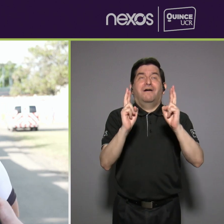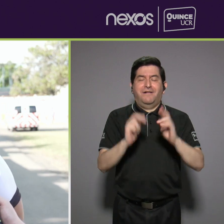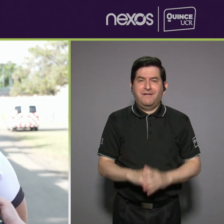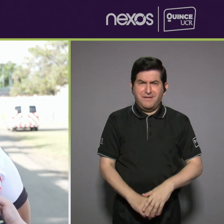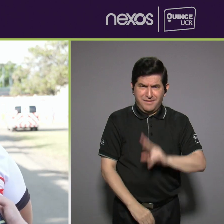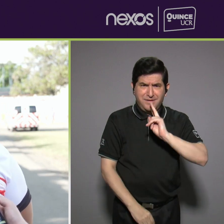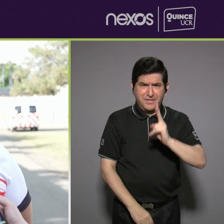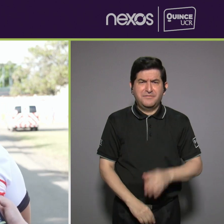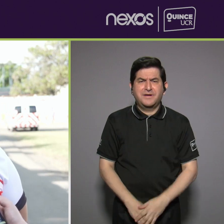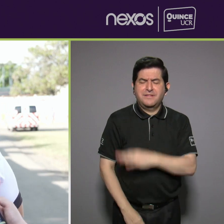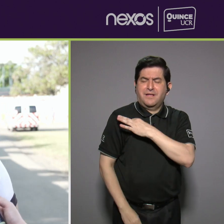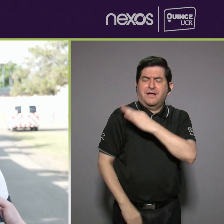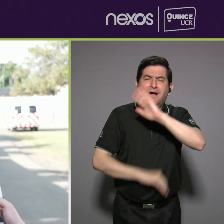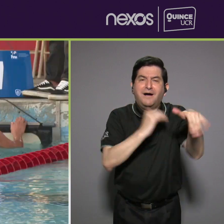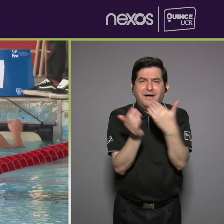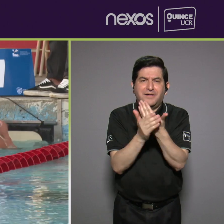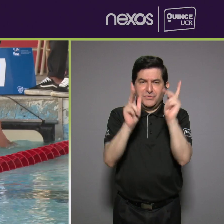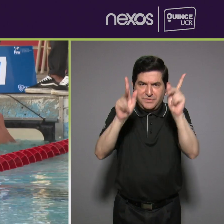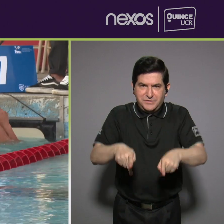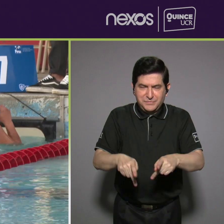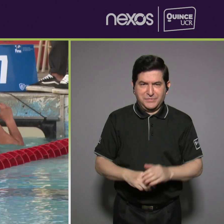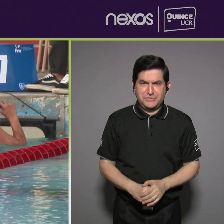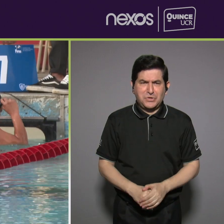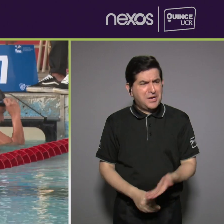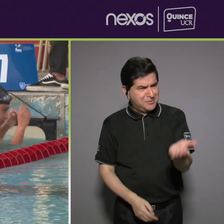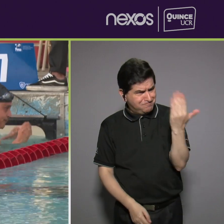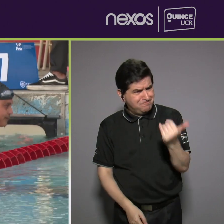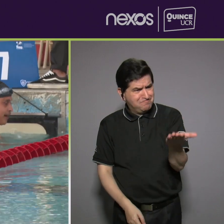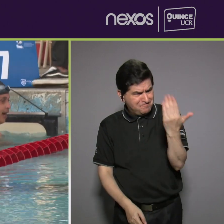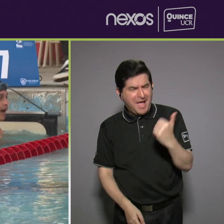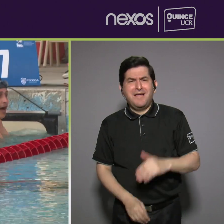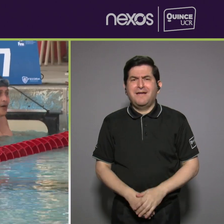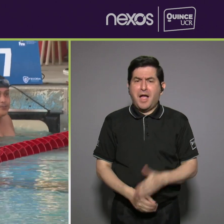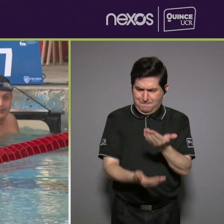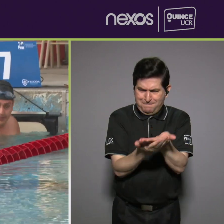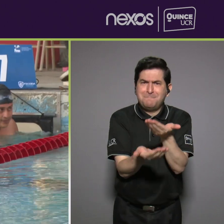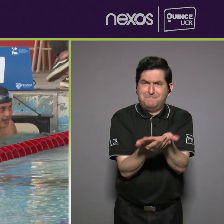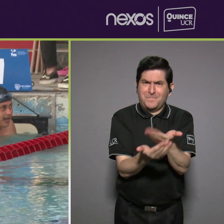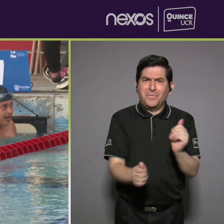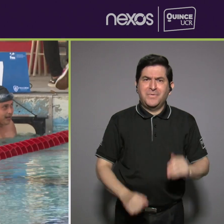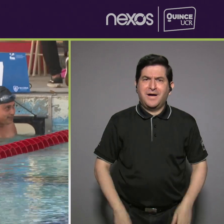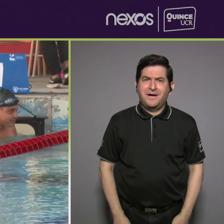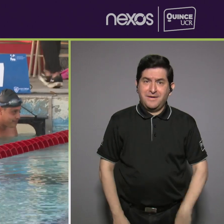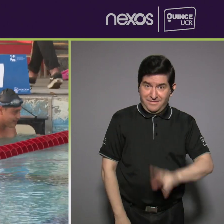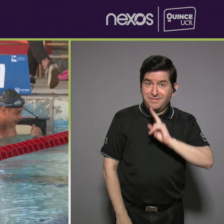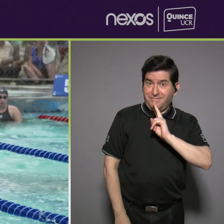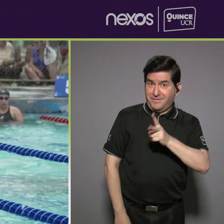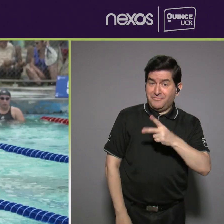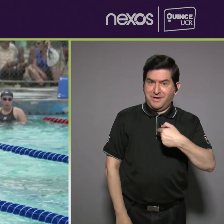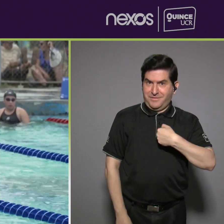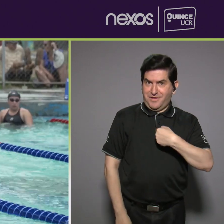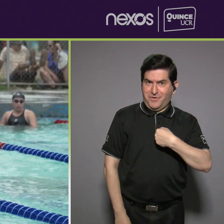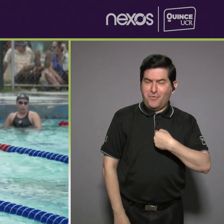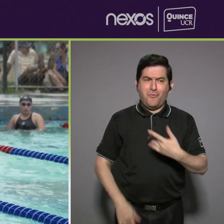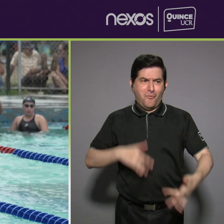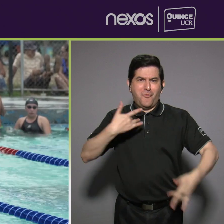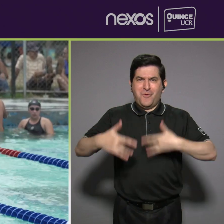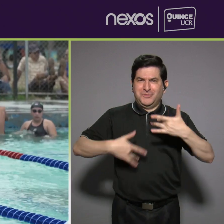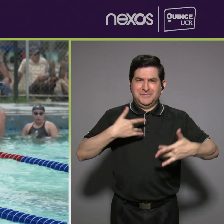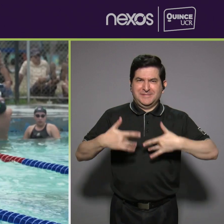ojalá que realmente invitarlos a todos para que vengan y prueben. Y de verdad que uno se